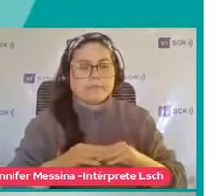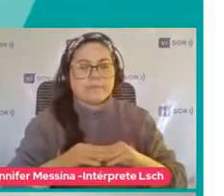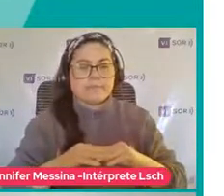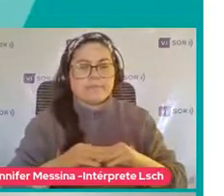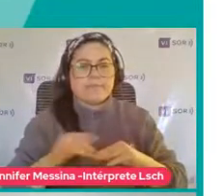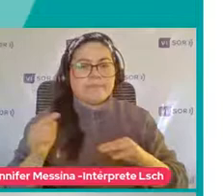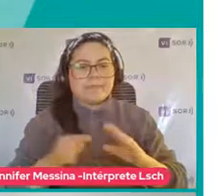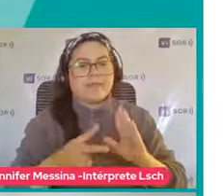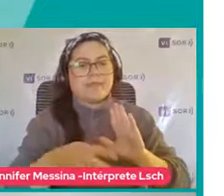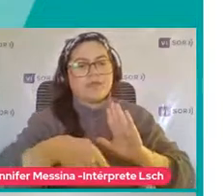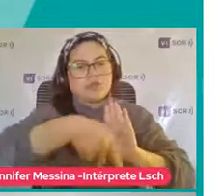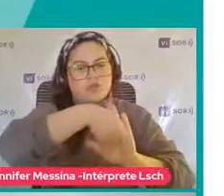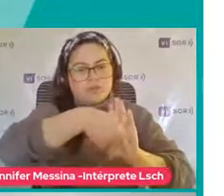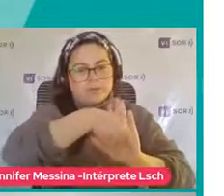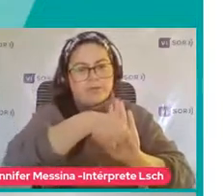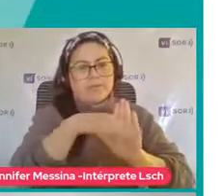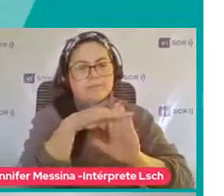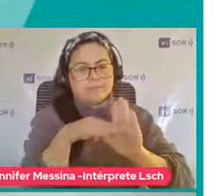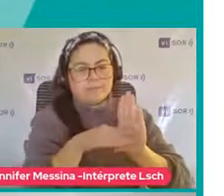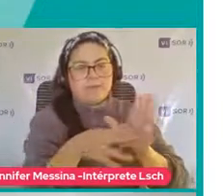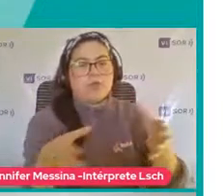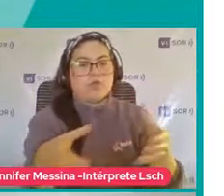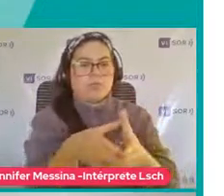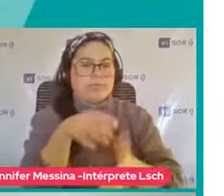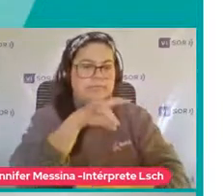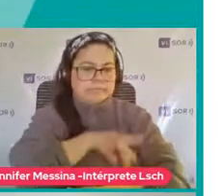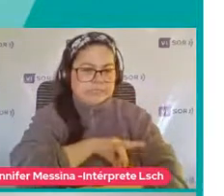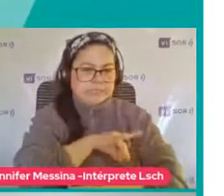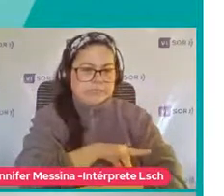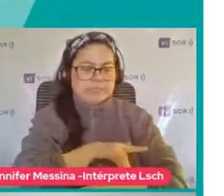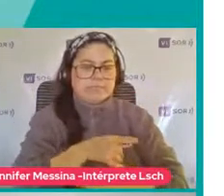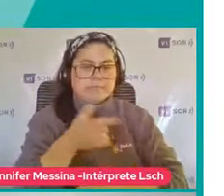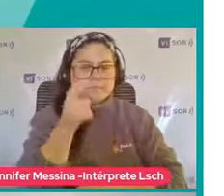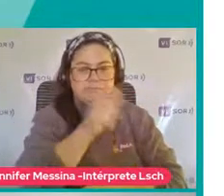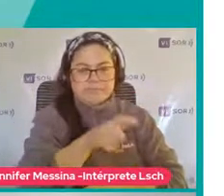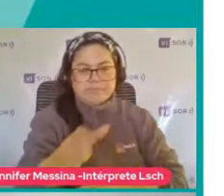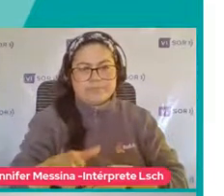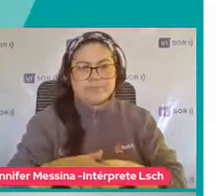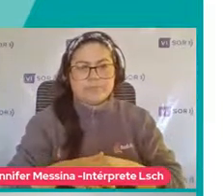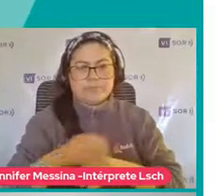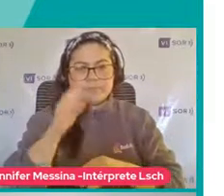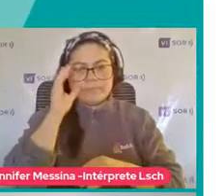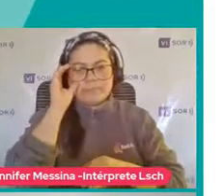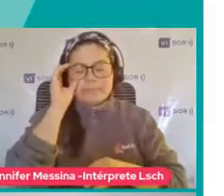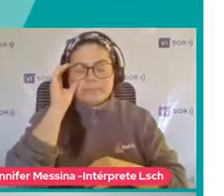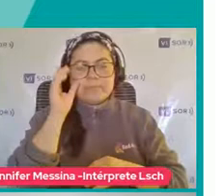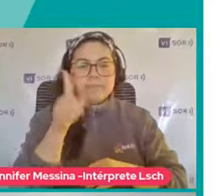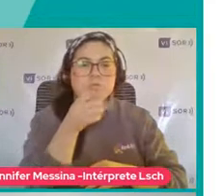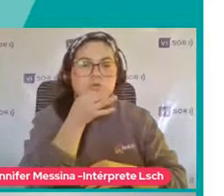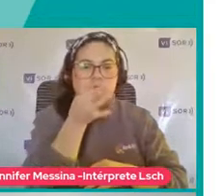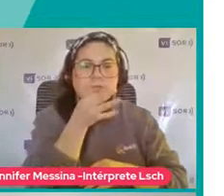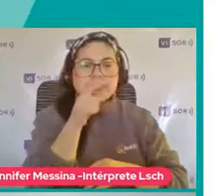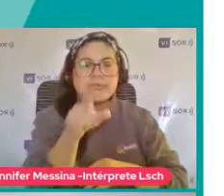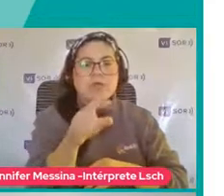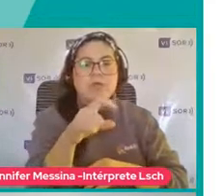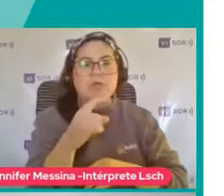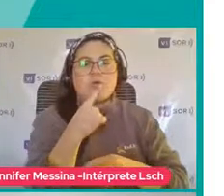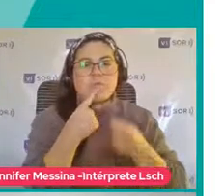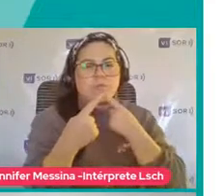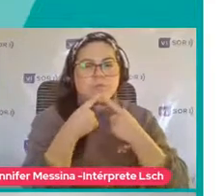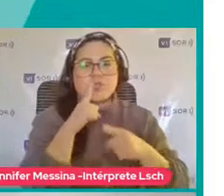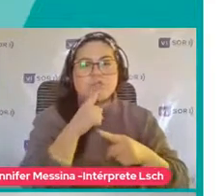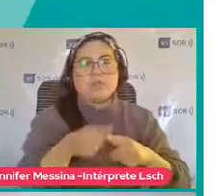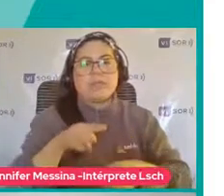Normado En la población chilena ¿Ya? Entonces yo voy a Comentarles Este es un cuestionario Que se llama Mchat